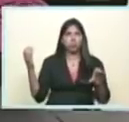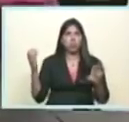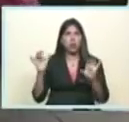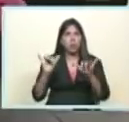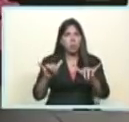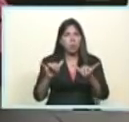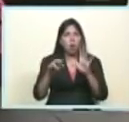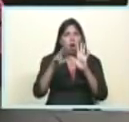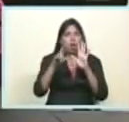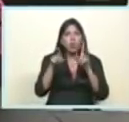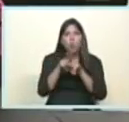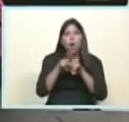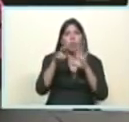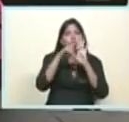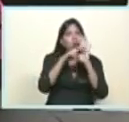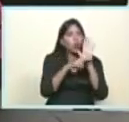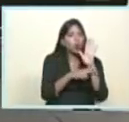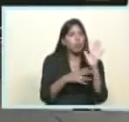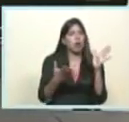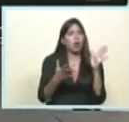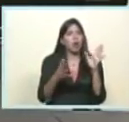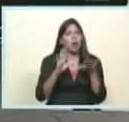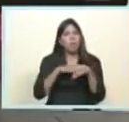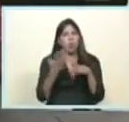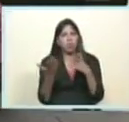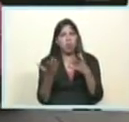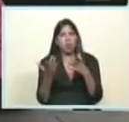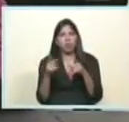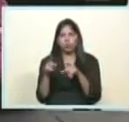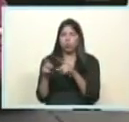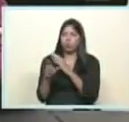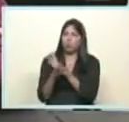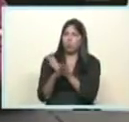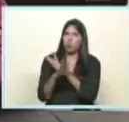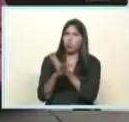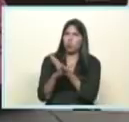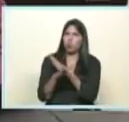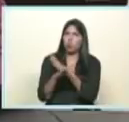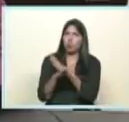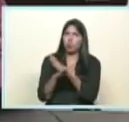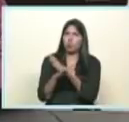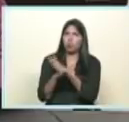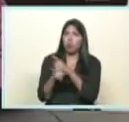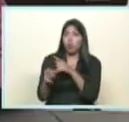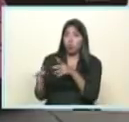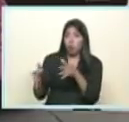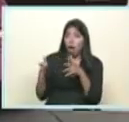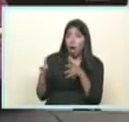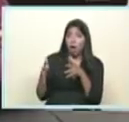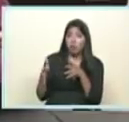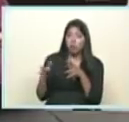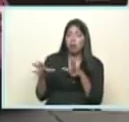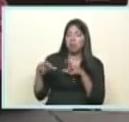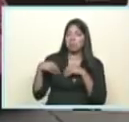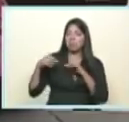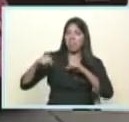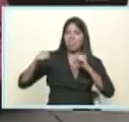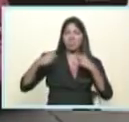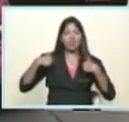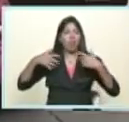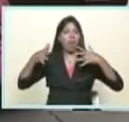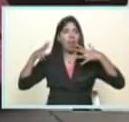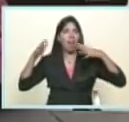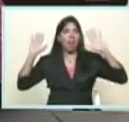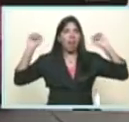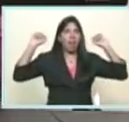mismas reglas ¿por qué juegas un juego en donde ganas y si reconoces que es válido